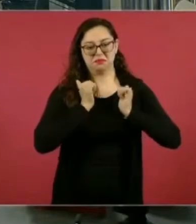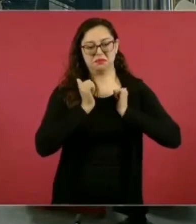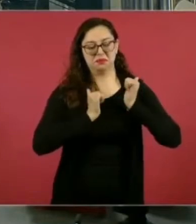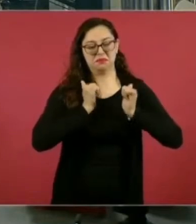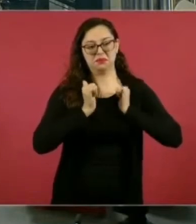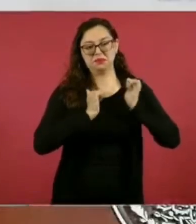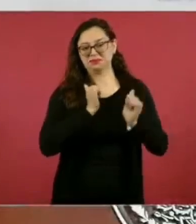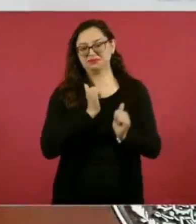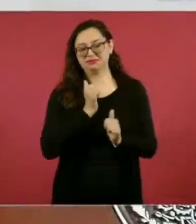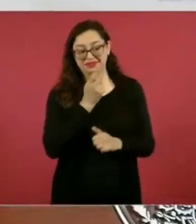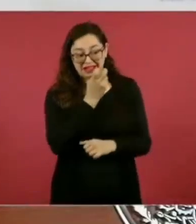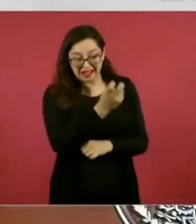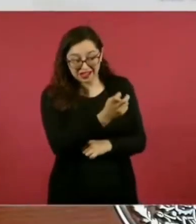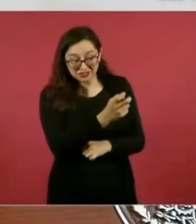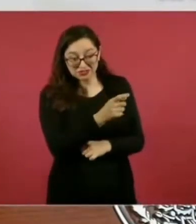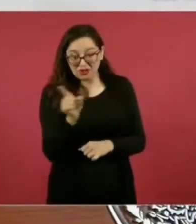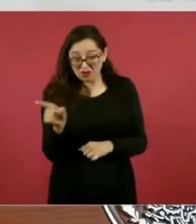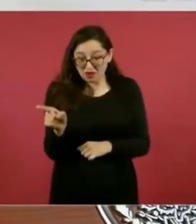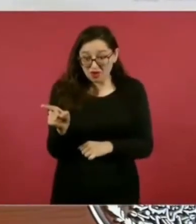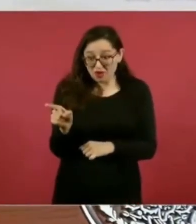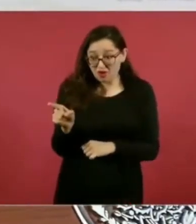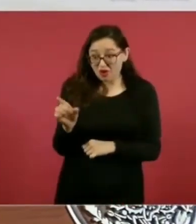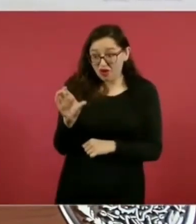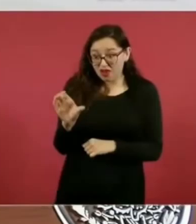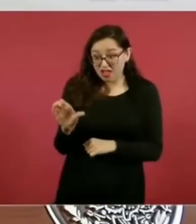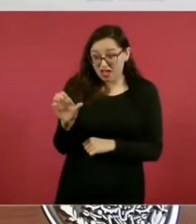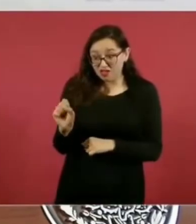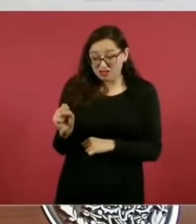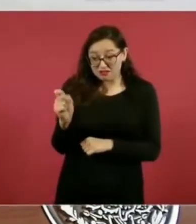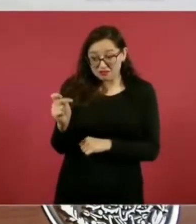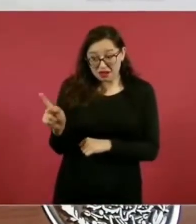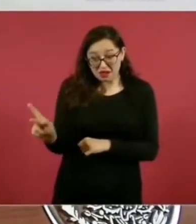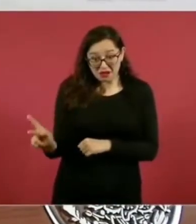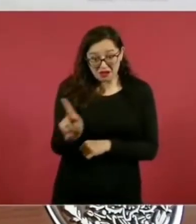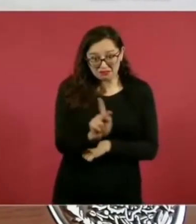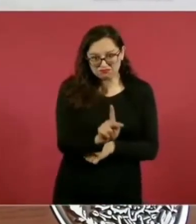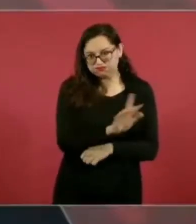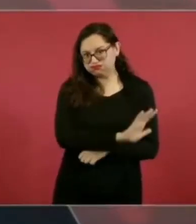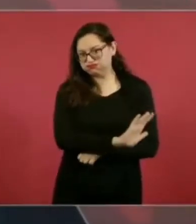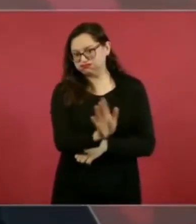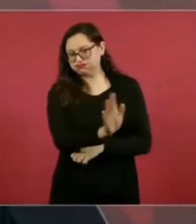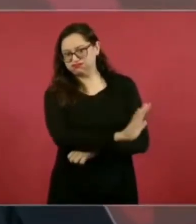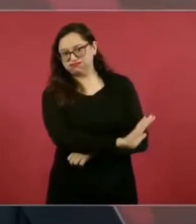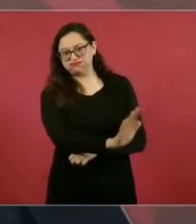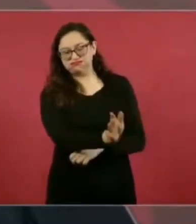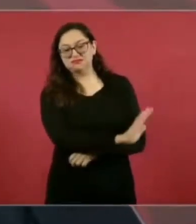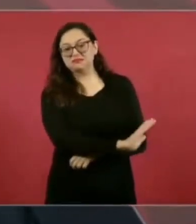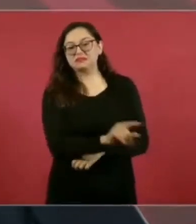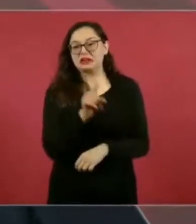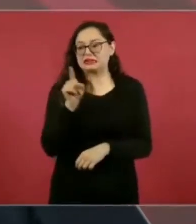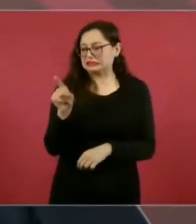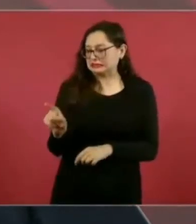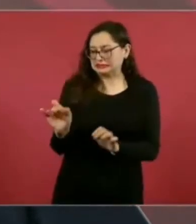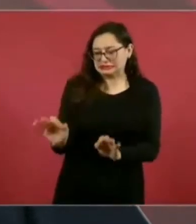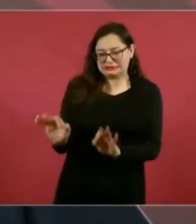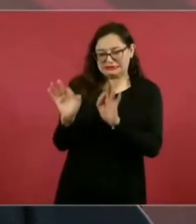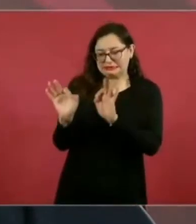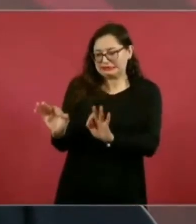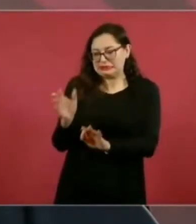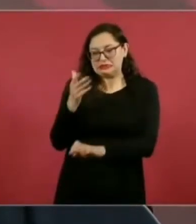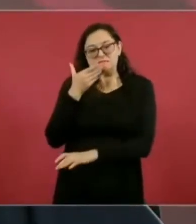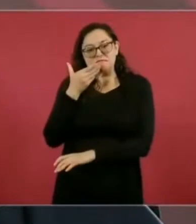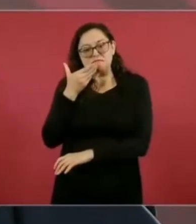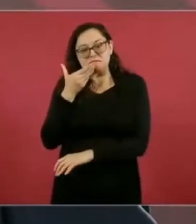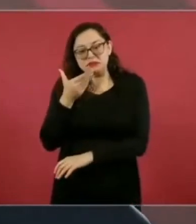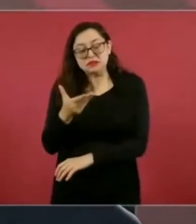No, Claudia es extraordinaria y se los he